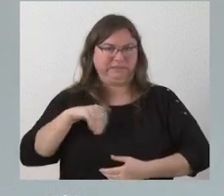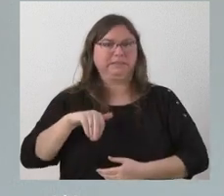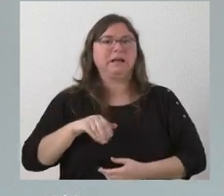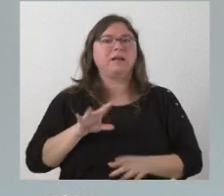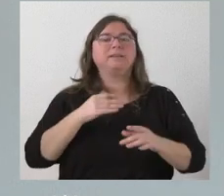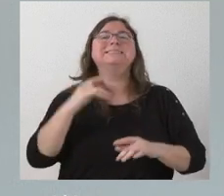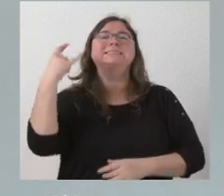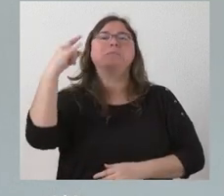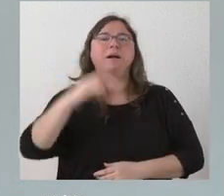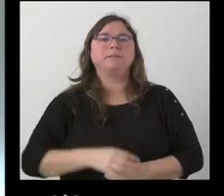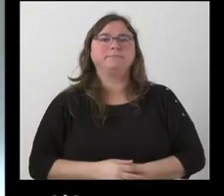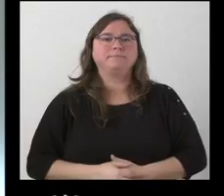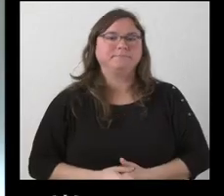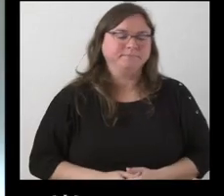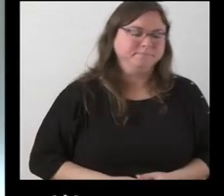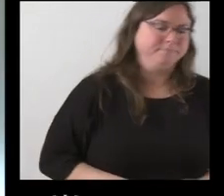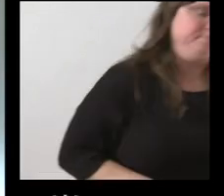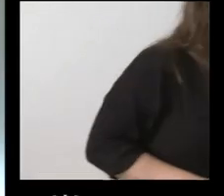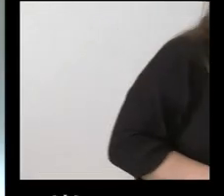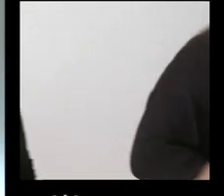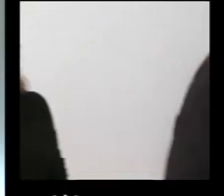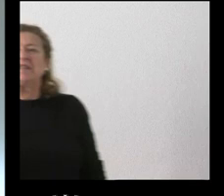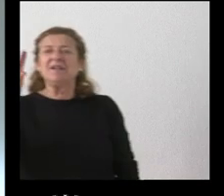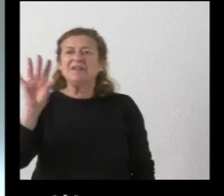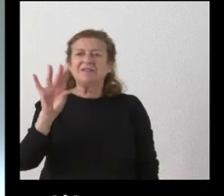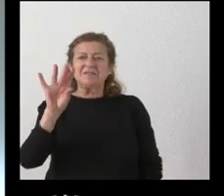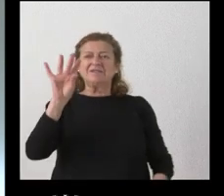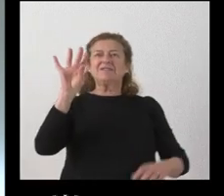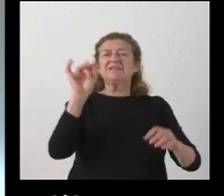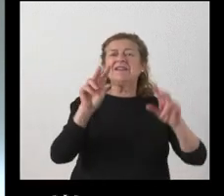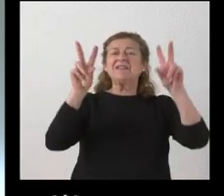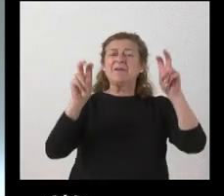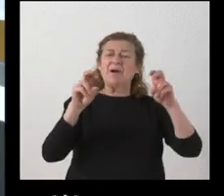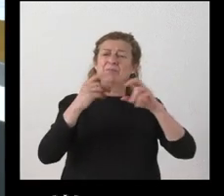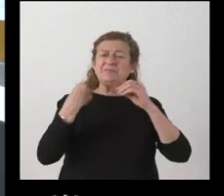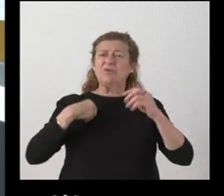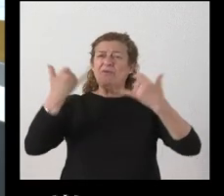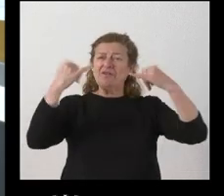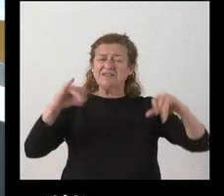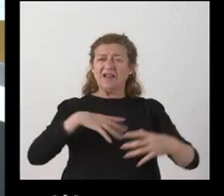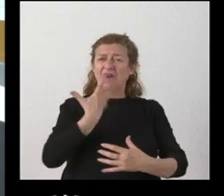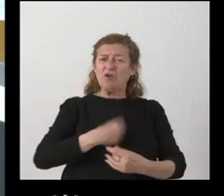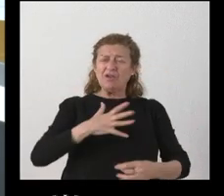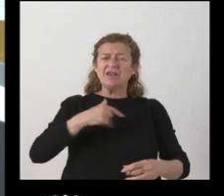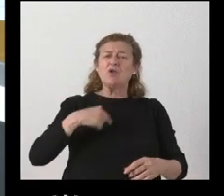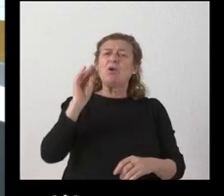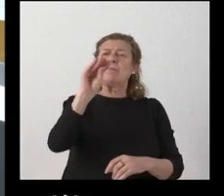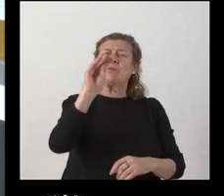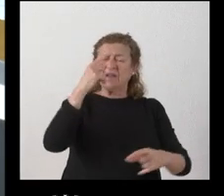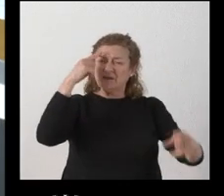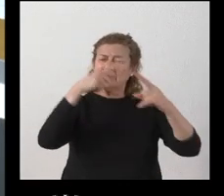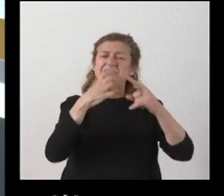territorial en Salamanca sobre el tema de la gala de los Goya yo sí que les quería preguntar concretamente si